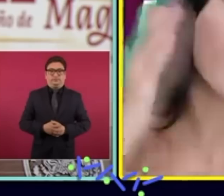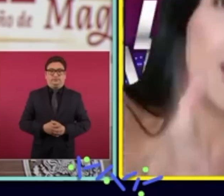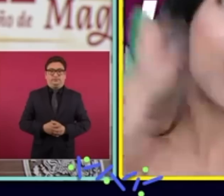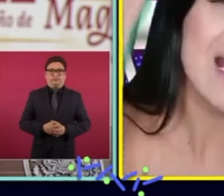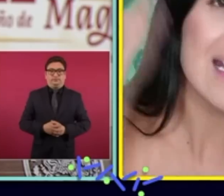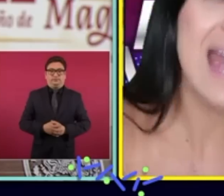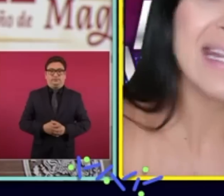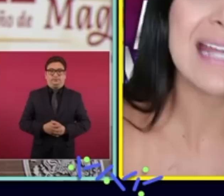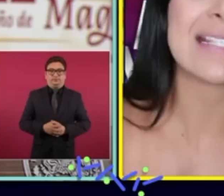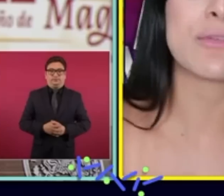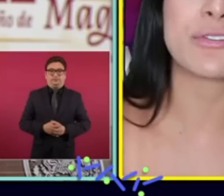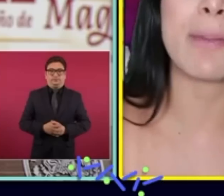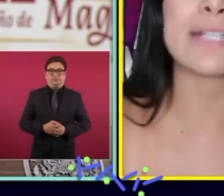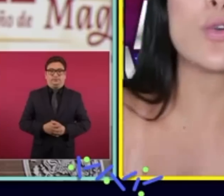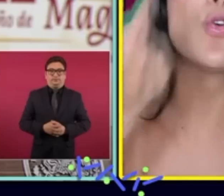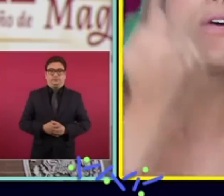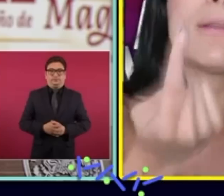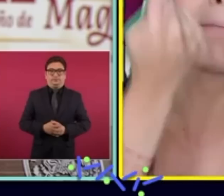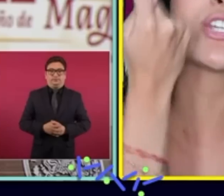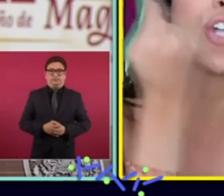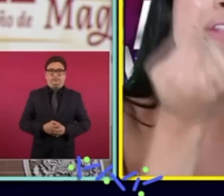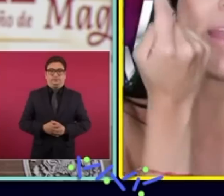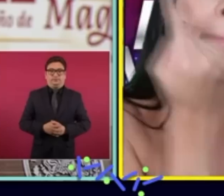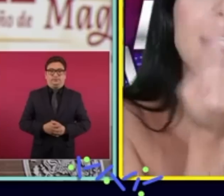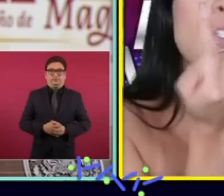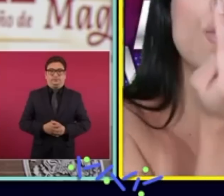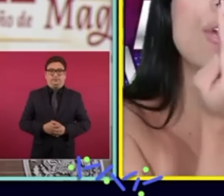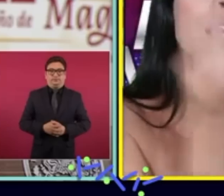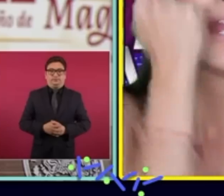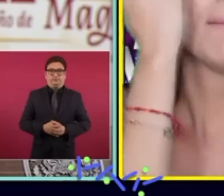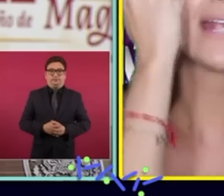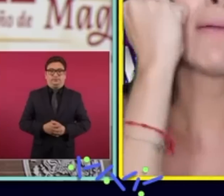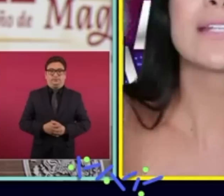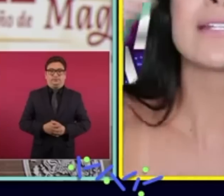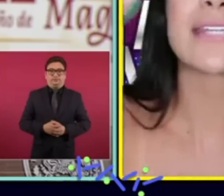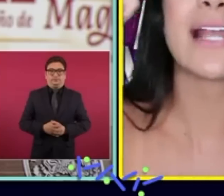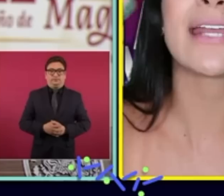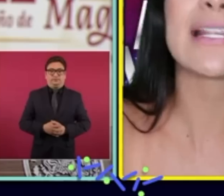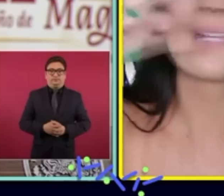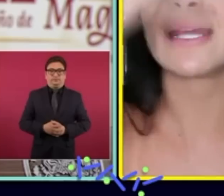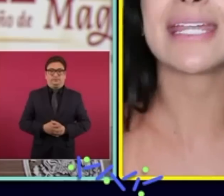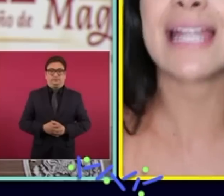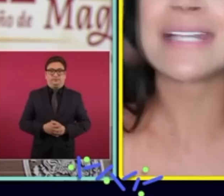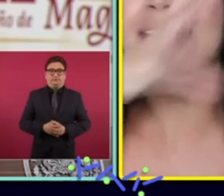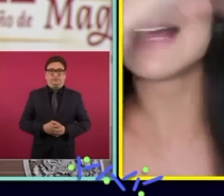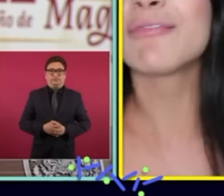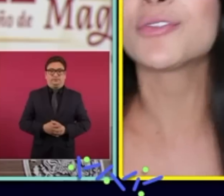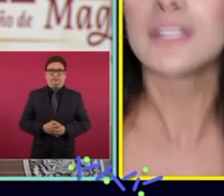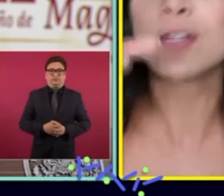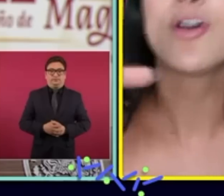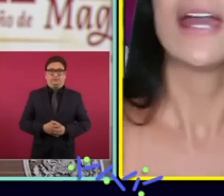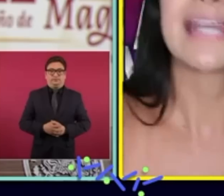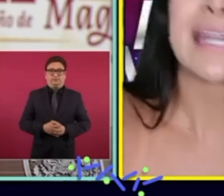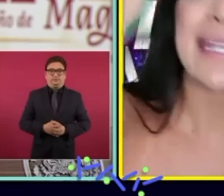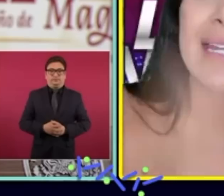representado en las arcas de nuestro país? ¡Un billón de pesos! Mi cabeza ni siquiera alcanza a imaginarse tanto